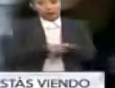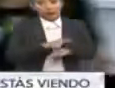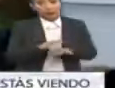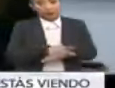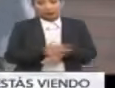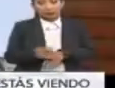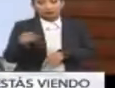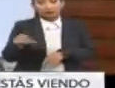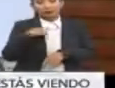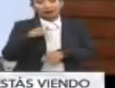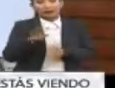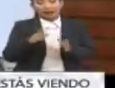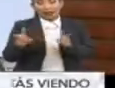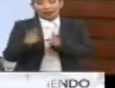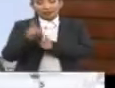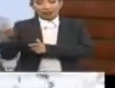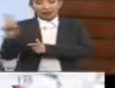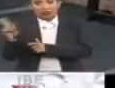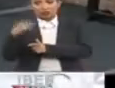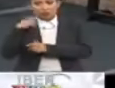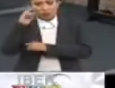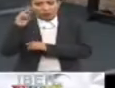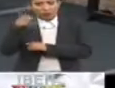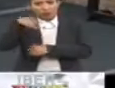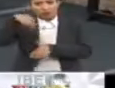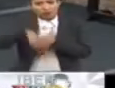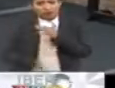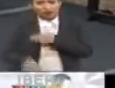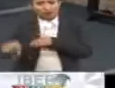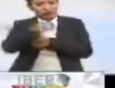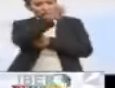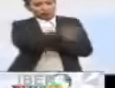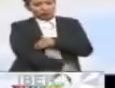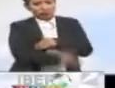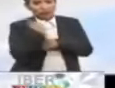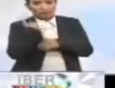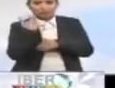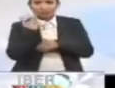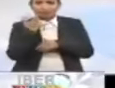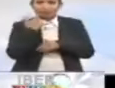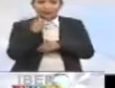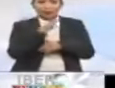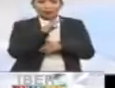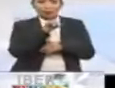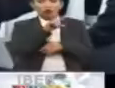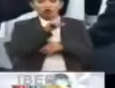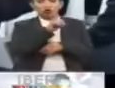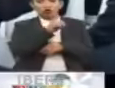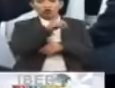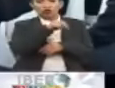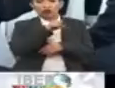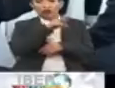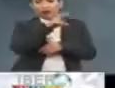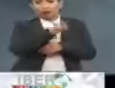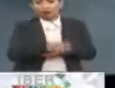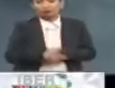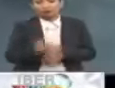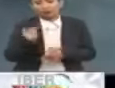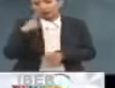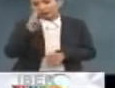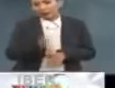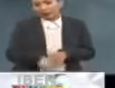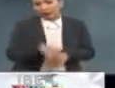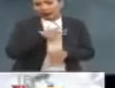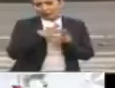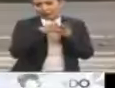de centro y centro derecha, pues ha quedado derrumbado por esta figura imparable que es Jair Bolsonaro. Es cierto que tiene una